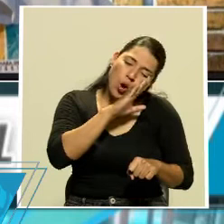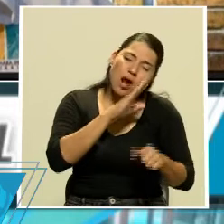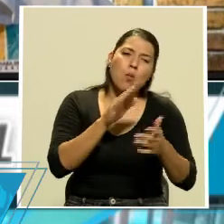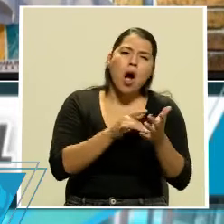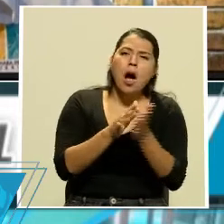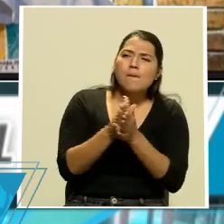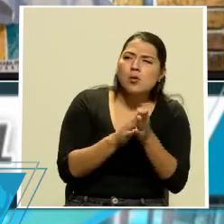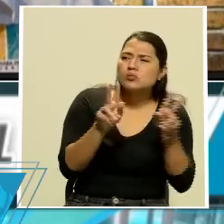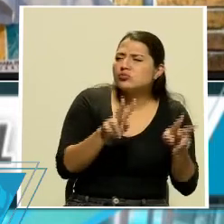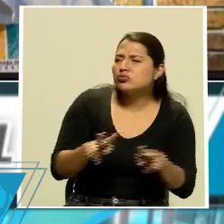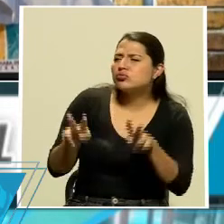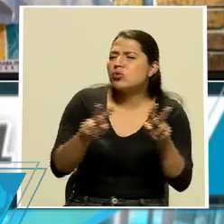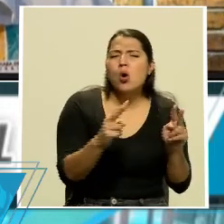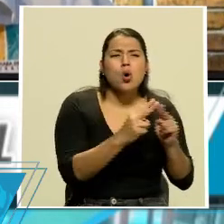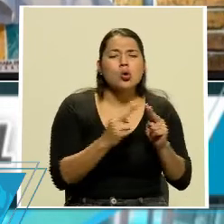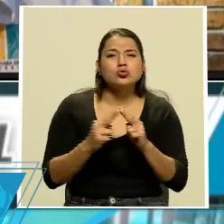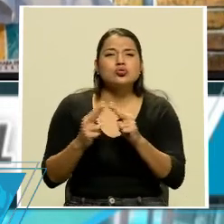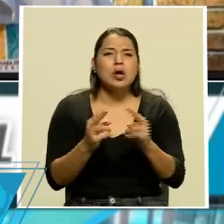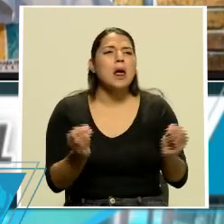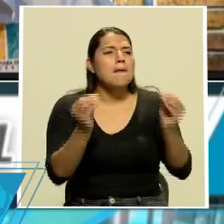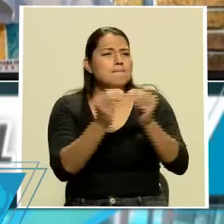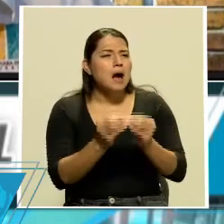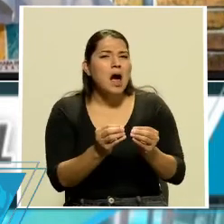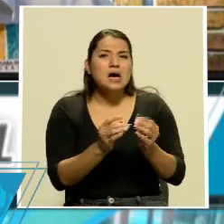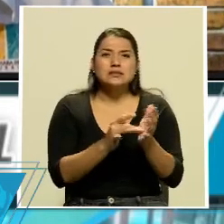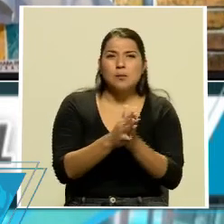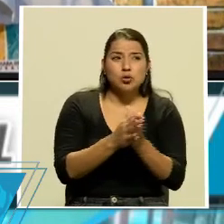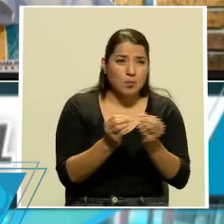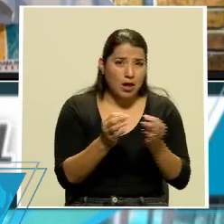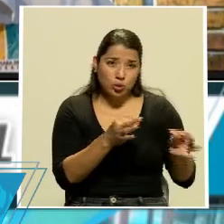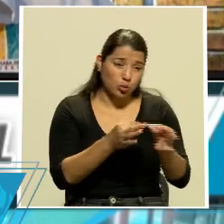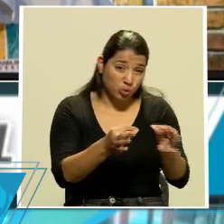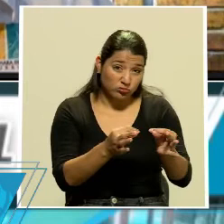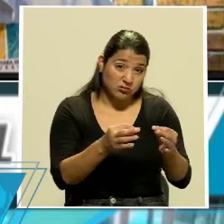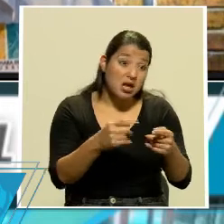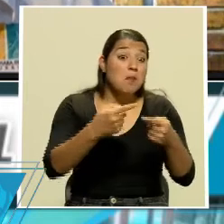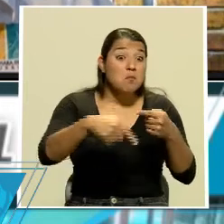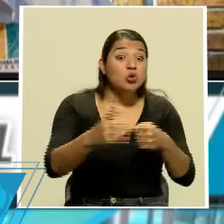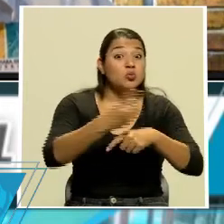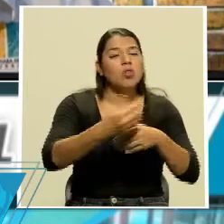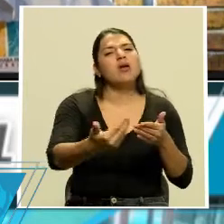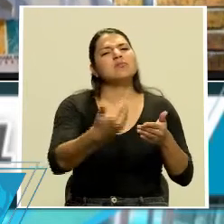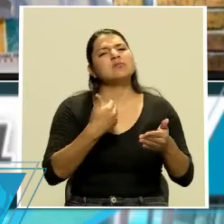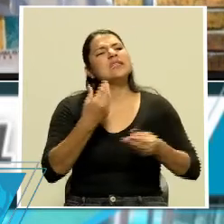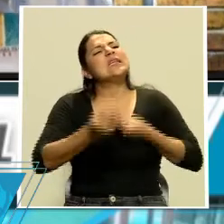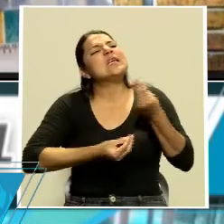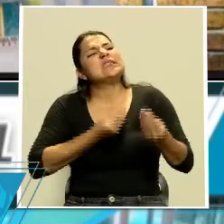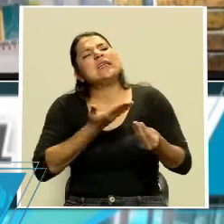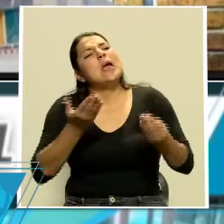zonas, aprovechar más tours, por ejemplo. Entonces, tal vez contarnos qué es lo que puede hacer una persona en Turrialba.